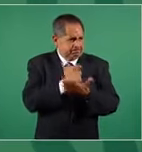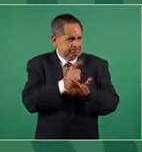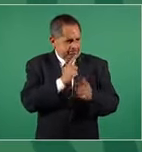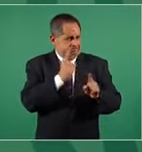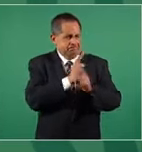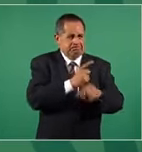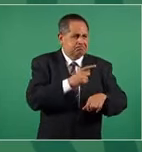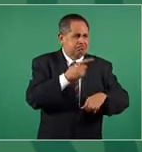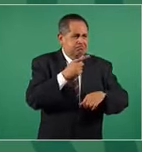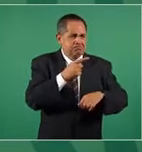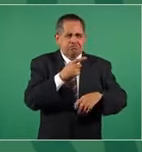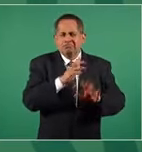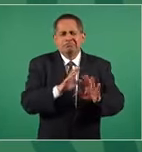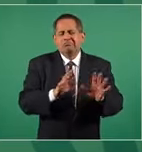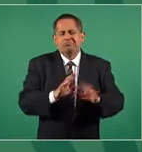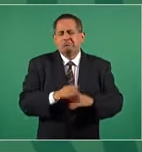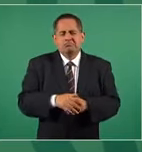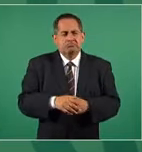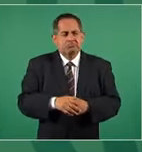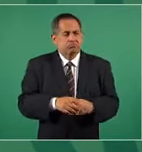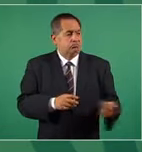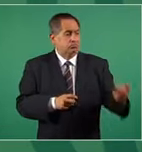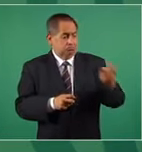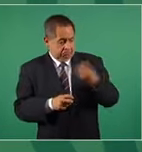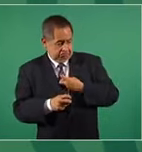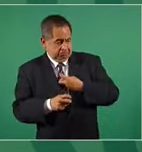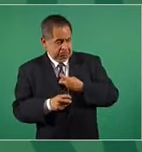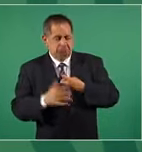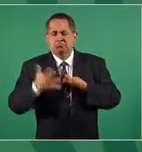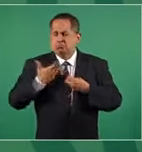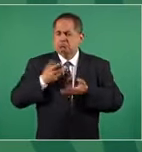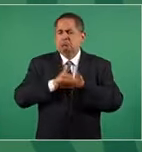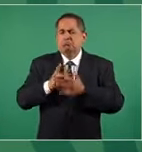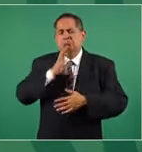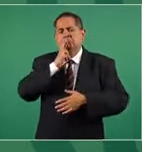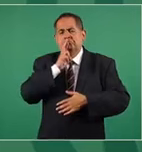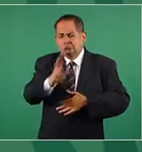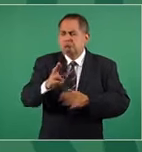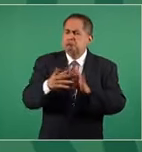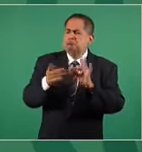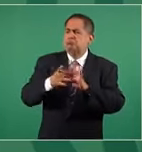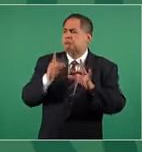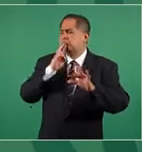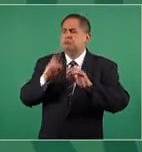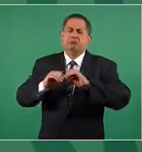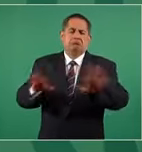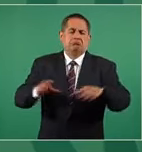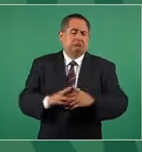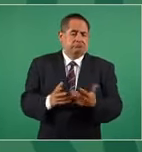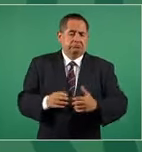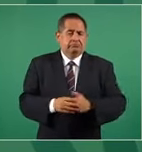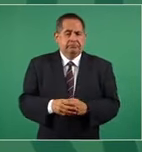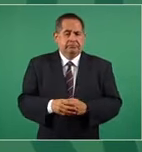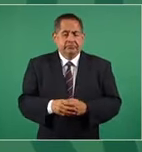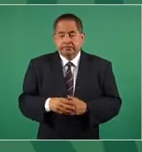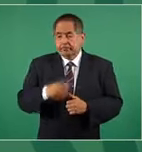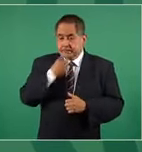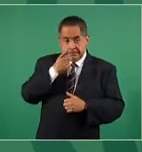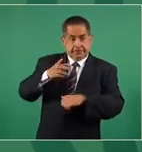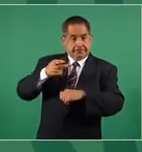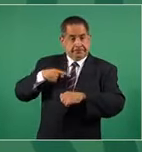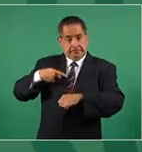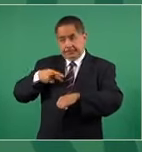y sólo ejercer el derecho de réplica. y decirle a la gente